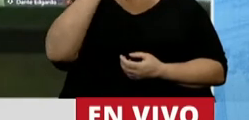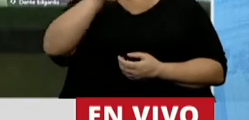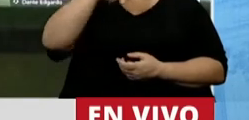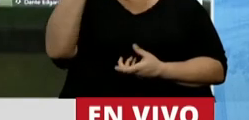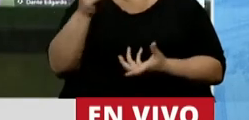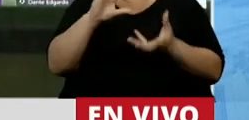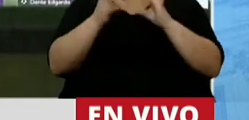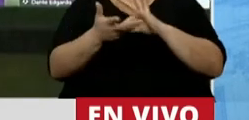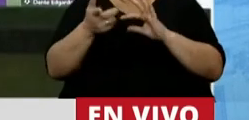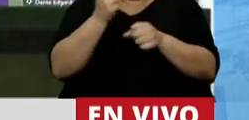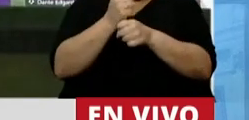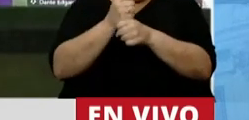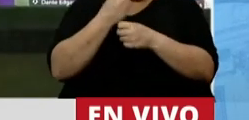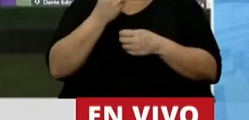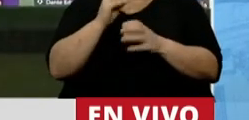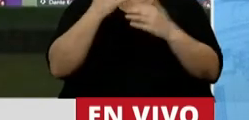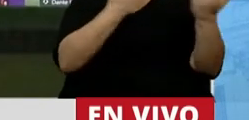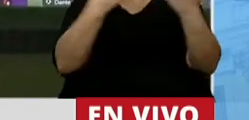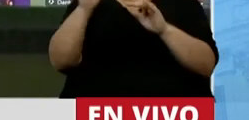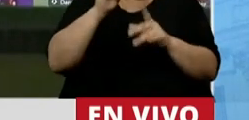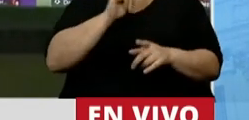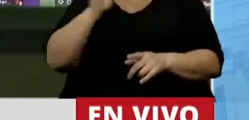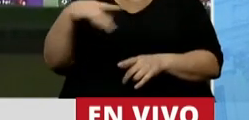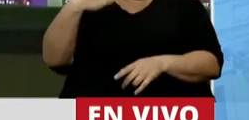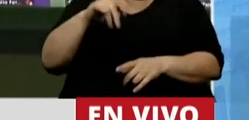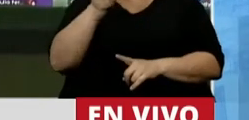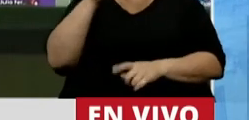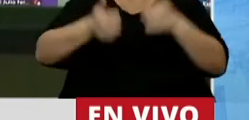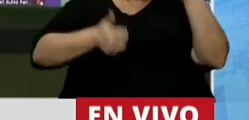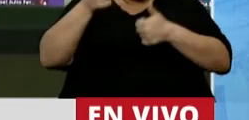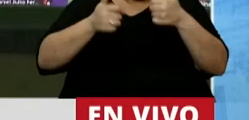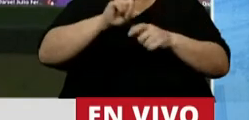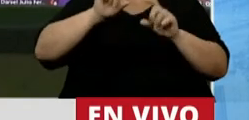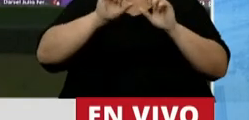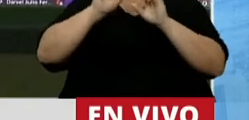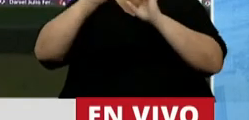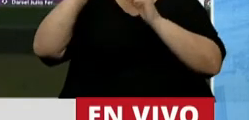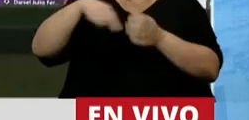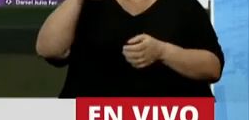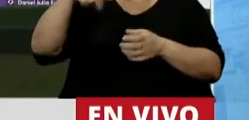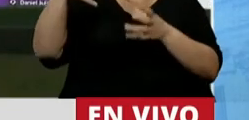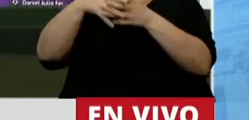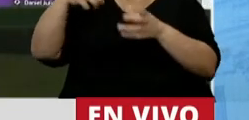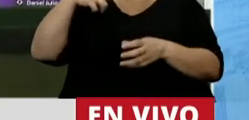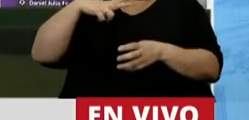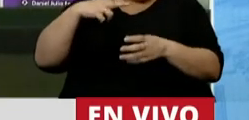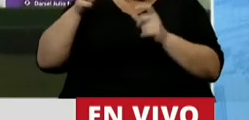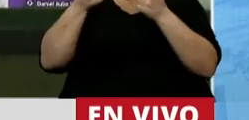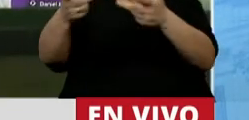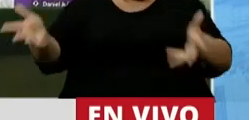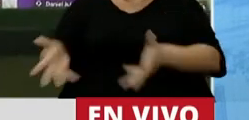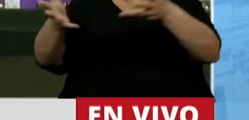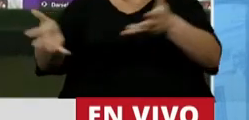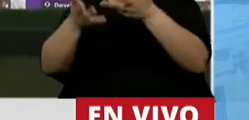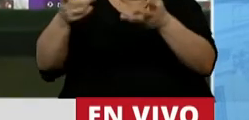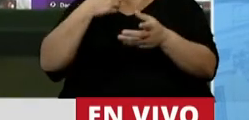funciones que son indelegables. No compite ni anula al sector privado, lo alienta